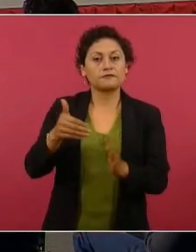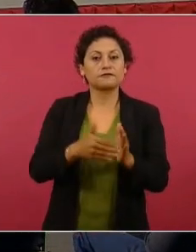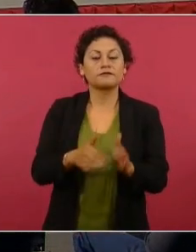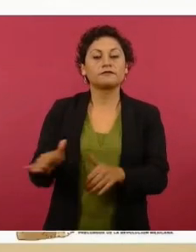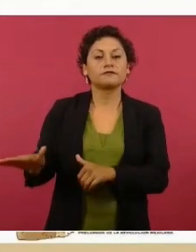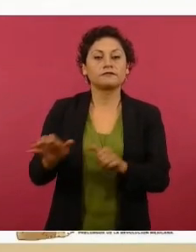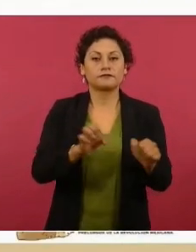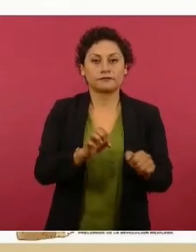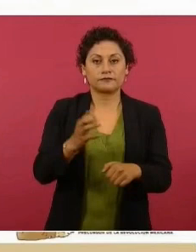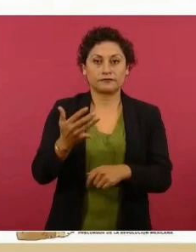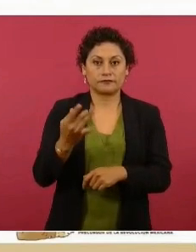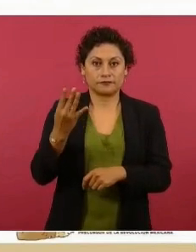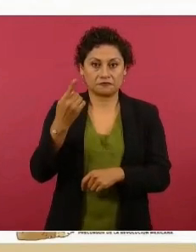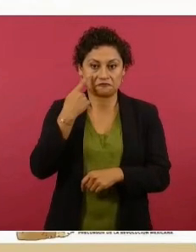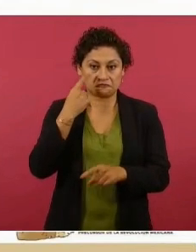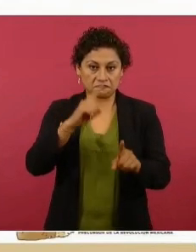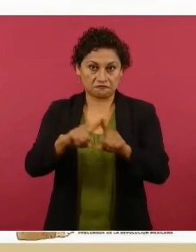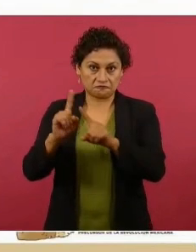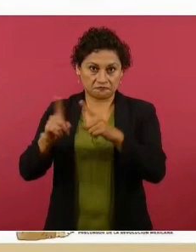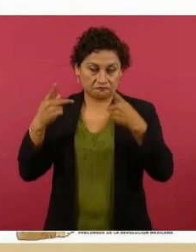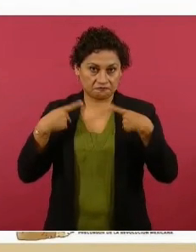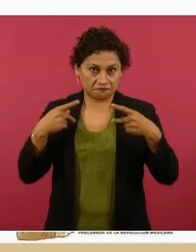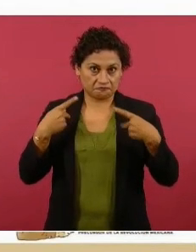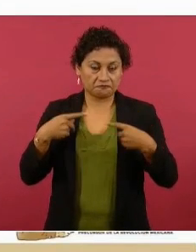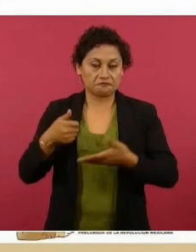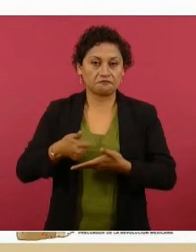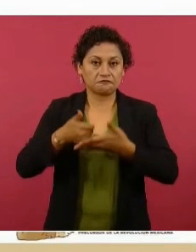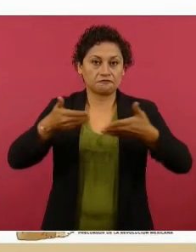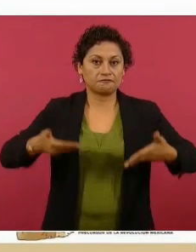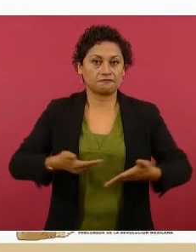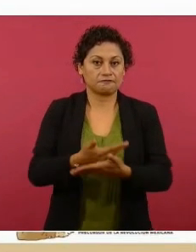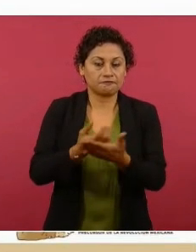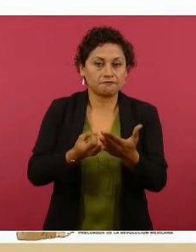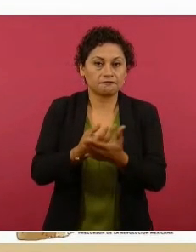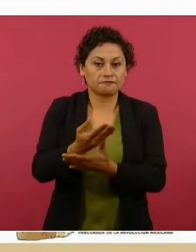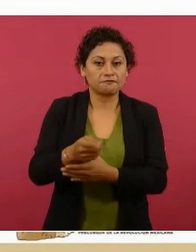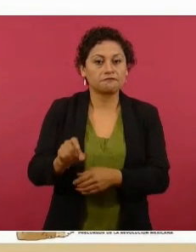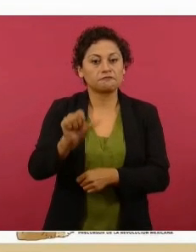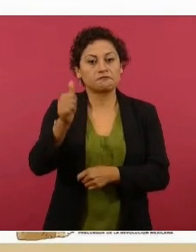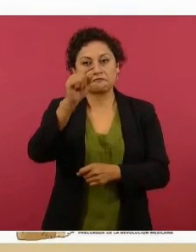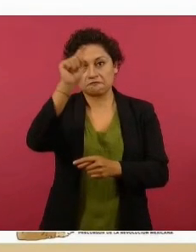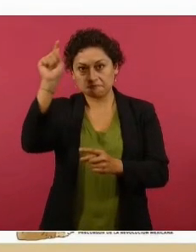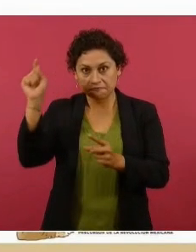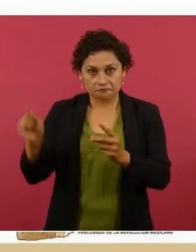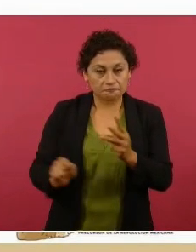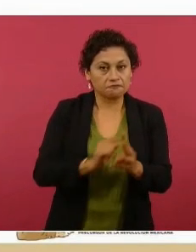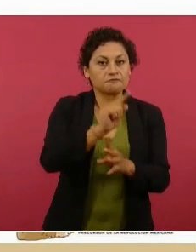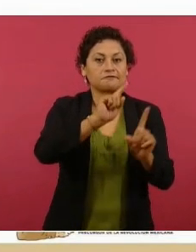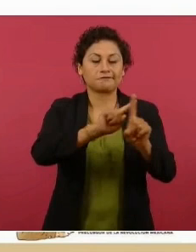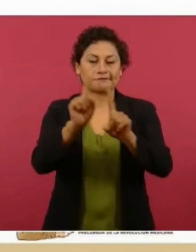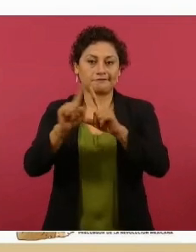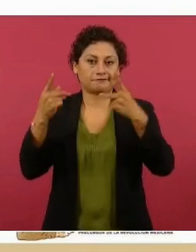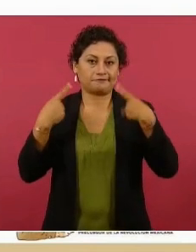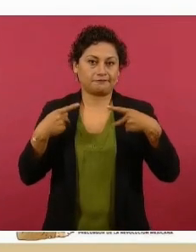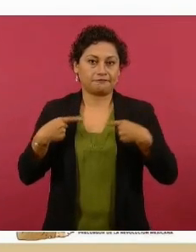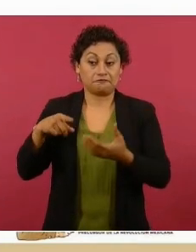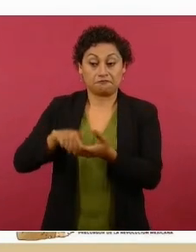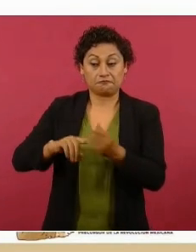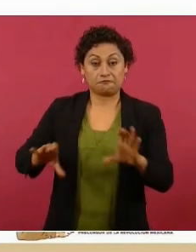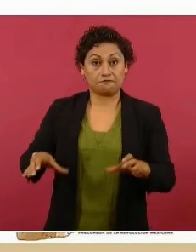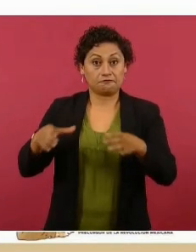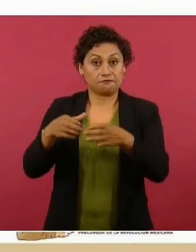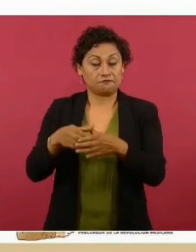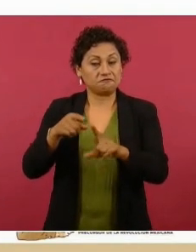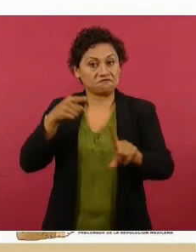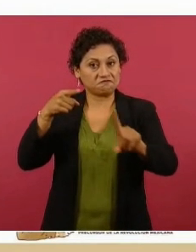754 médicos tradicionales y 15 mil 775 voluntarios rurales de la salud.